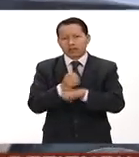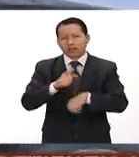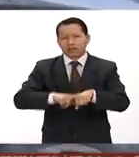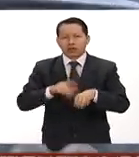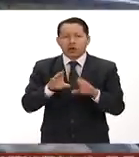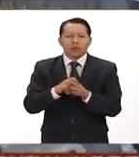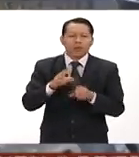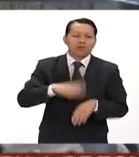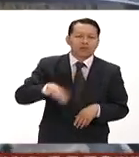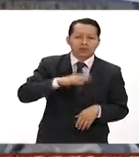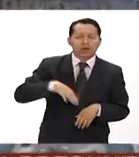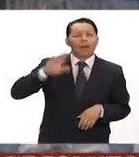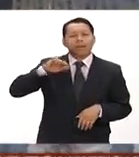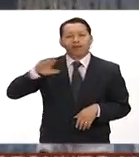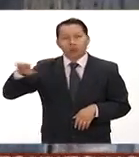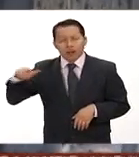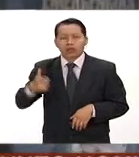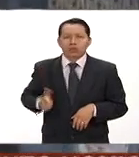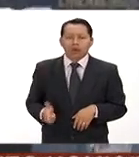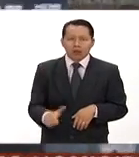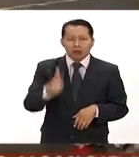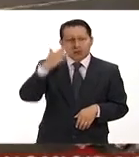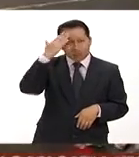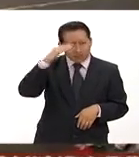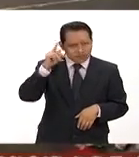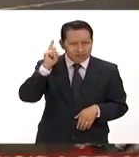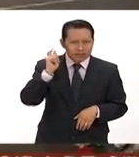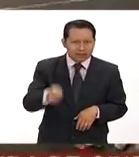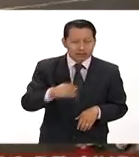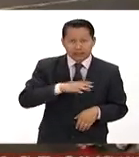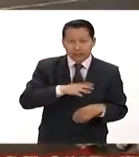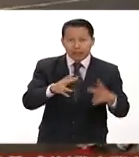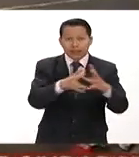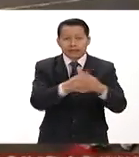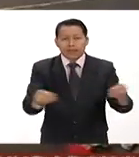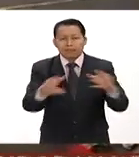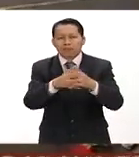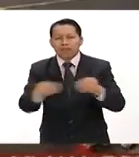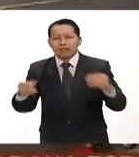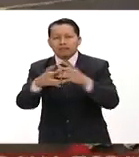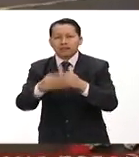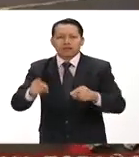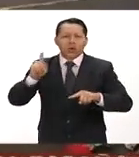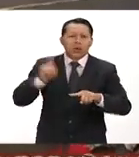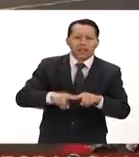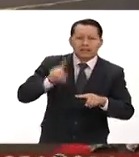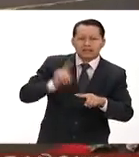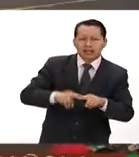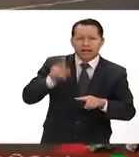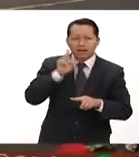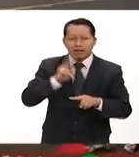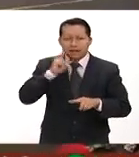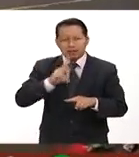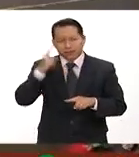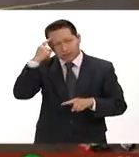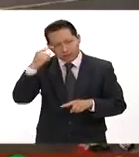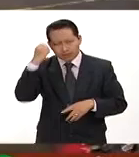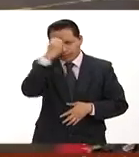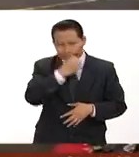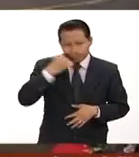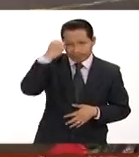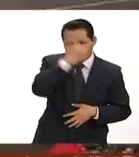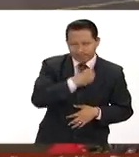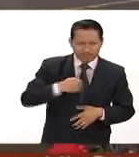vecinos como Michoacán y Guanajuato para saber si hay reportes de desapariciones recientes y agilizar el proceso de